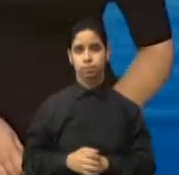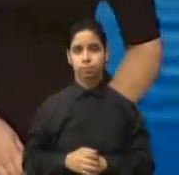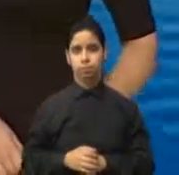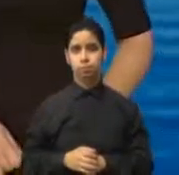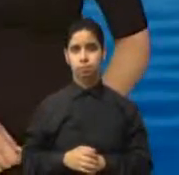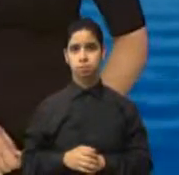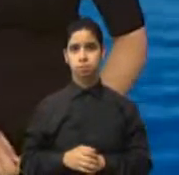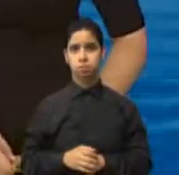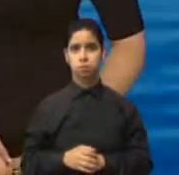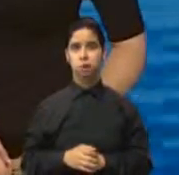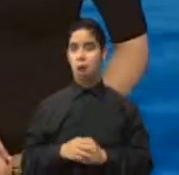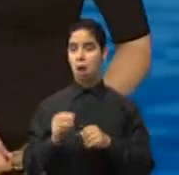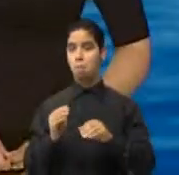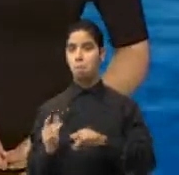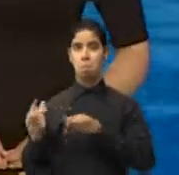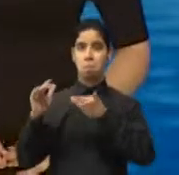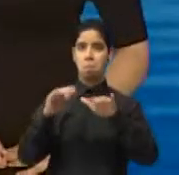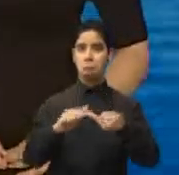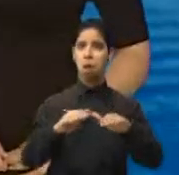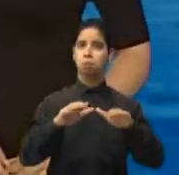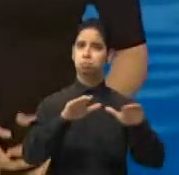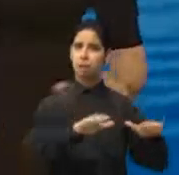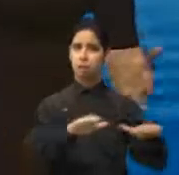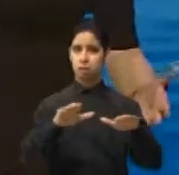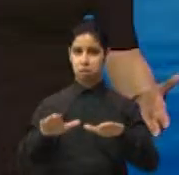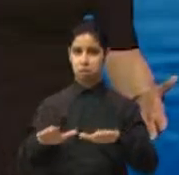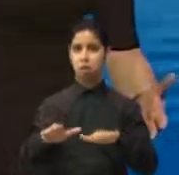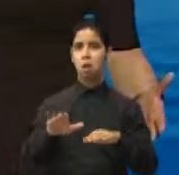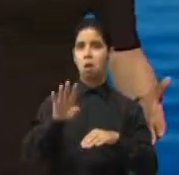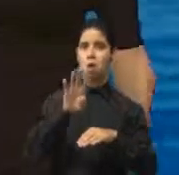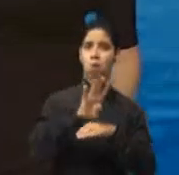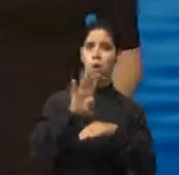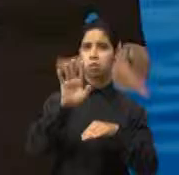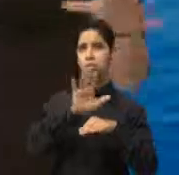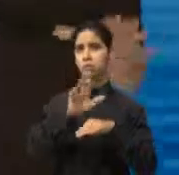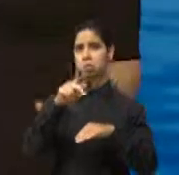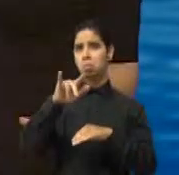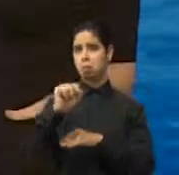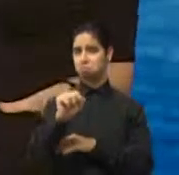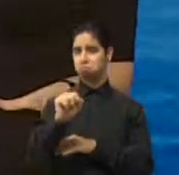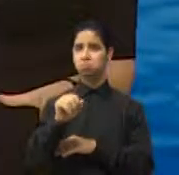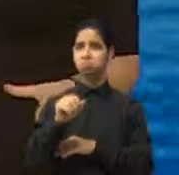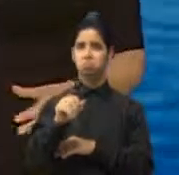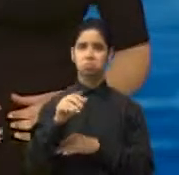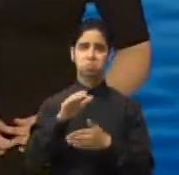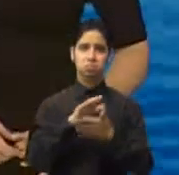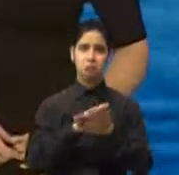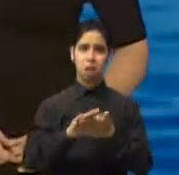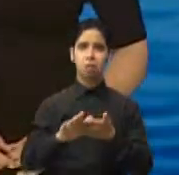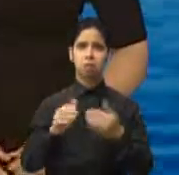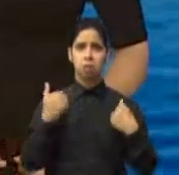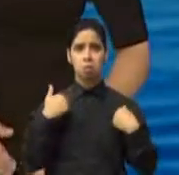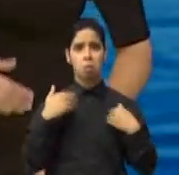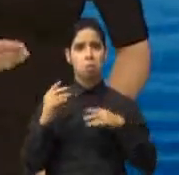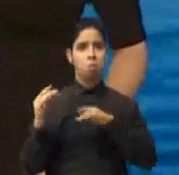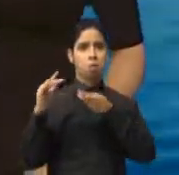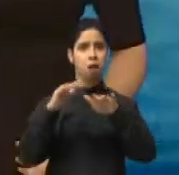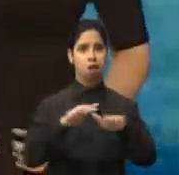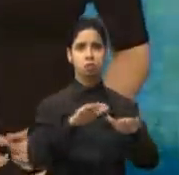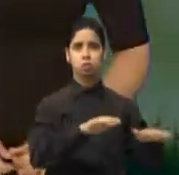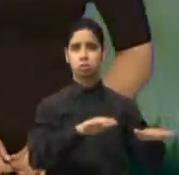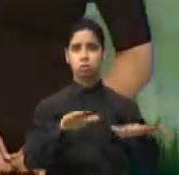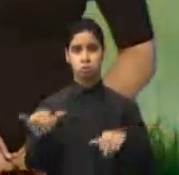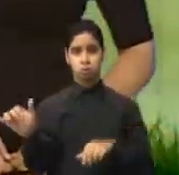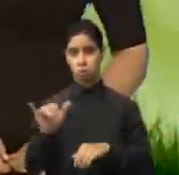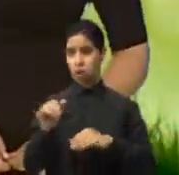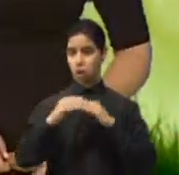tranquila las condiciones marítimas, olas hasta cuatro pies de altura, excelente para disfrutar en familia, pues no solo tenemos condiciones tranquilas en las playas, también condiciones